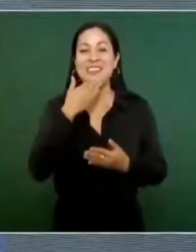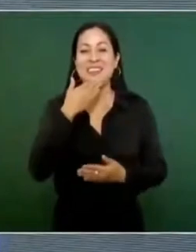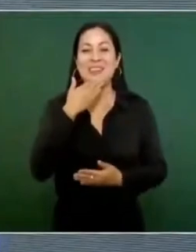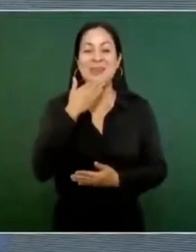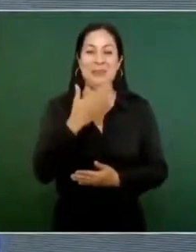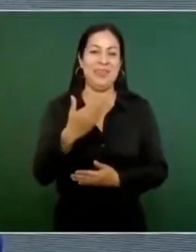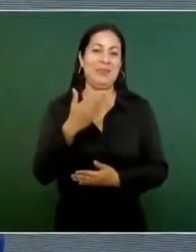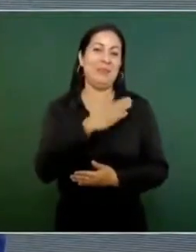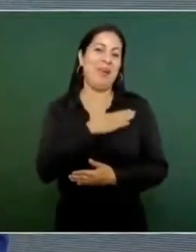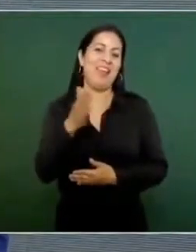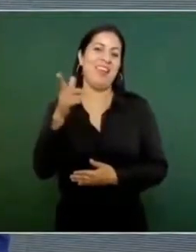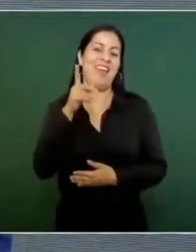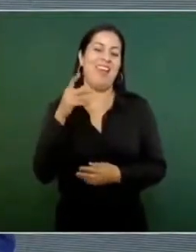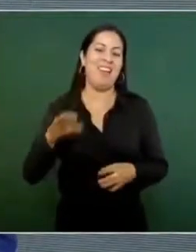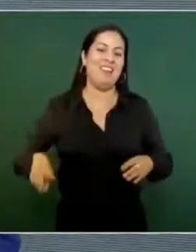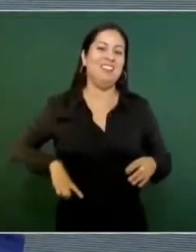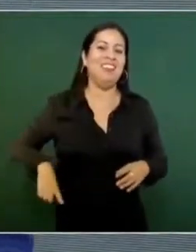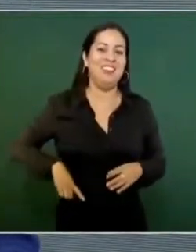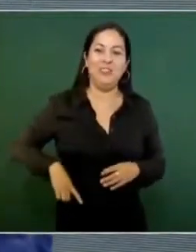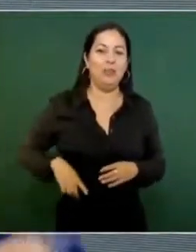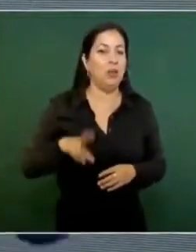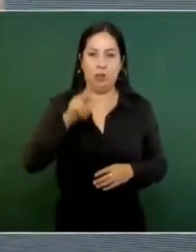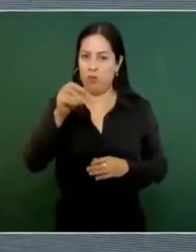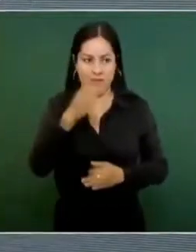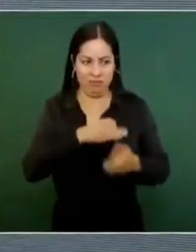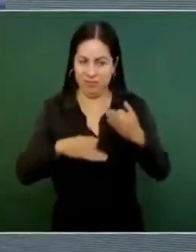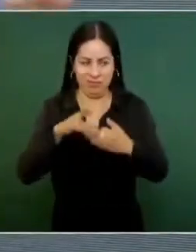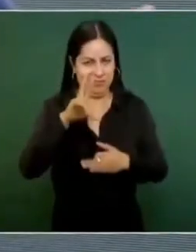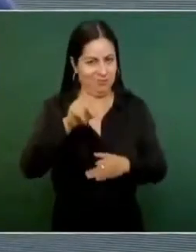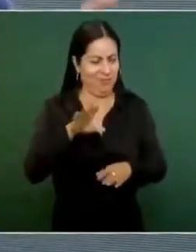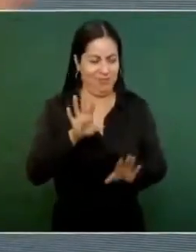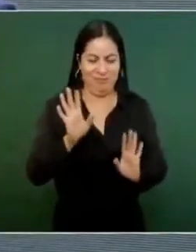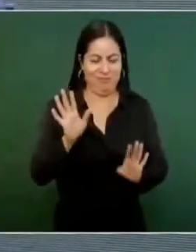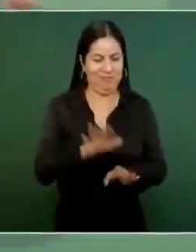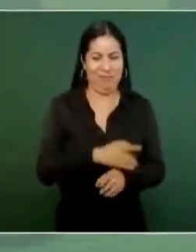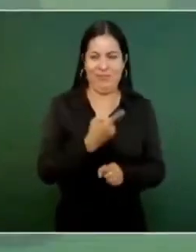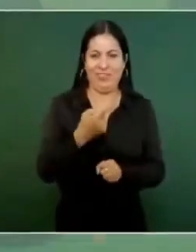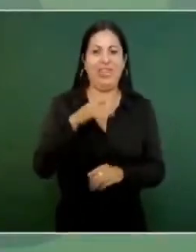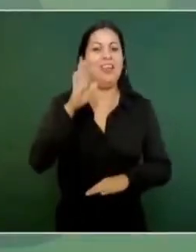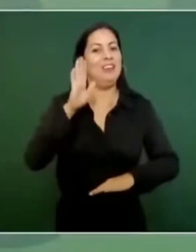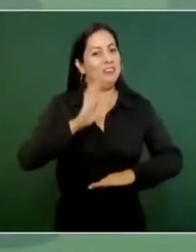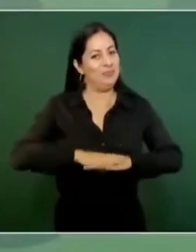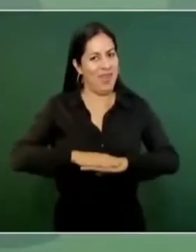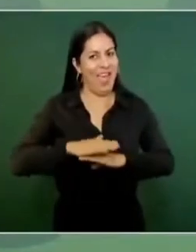no a todos, porque es a los más